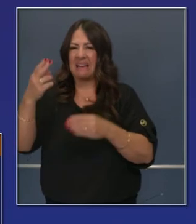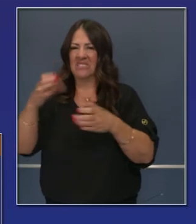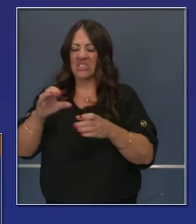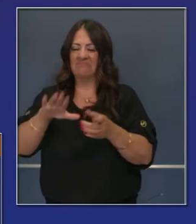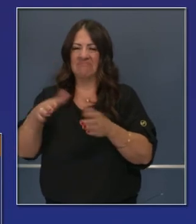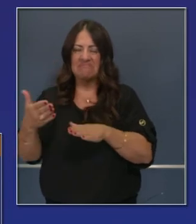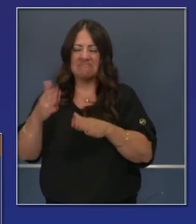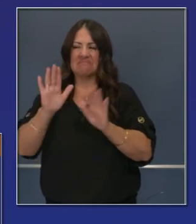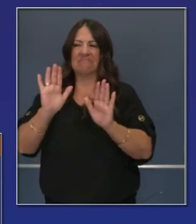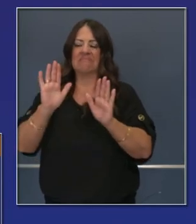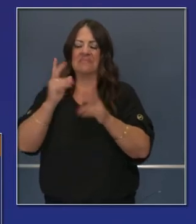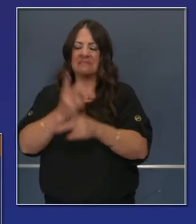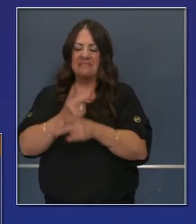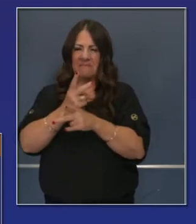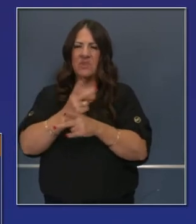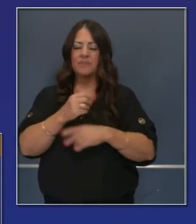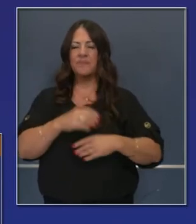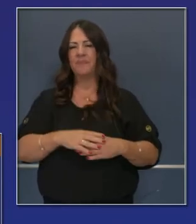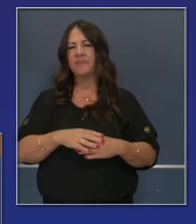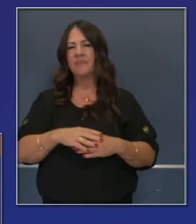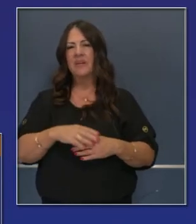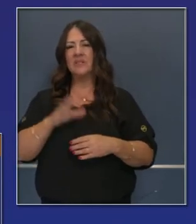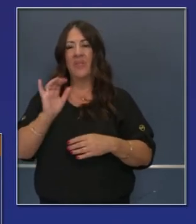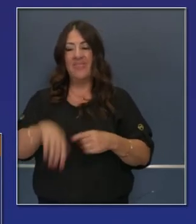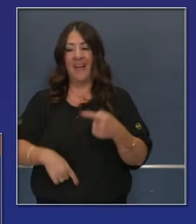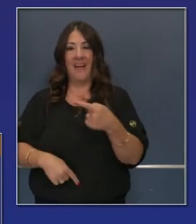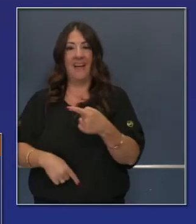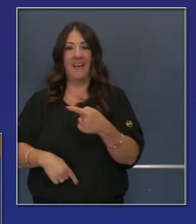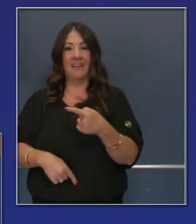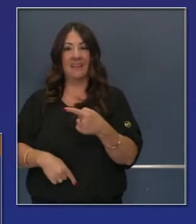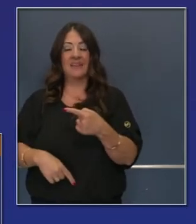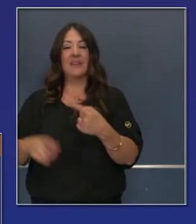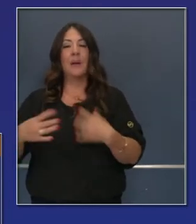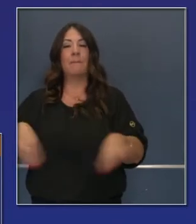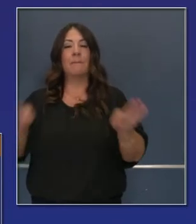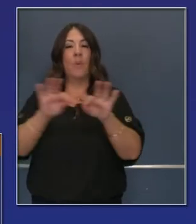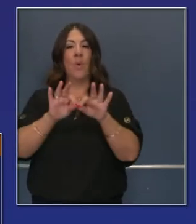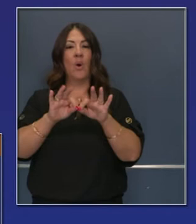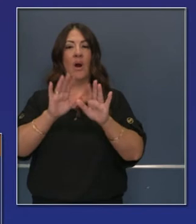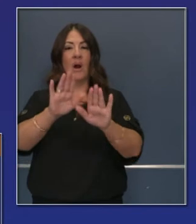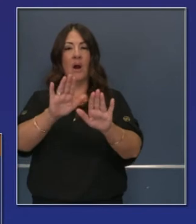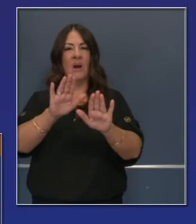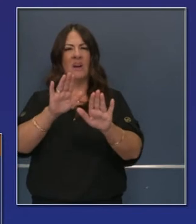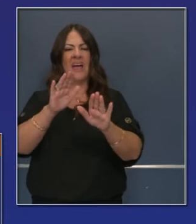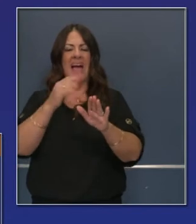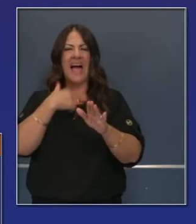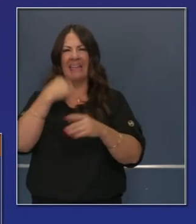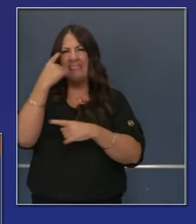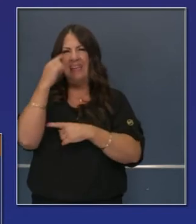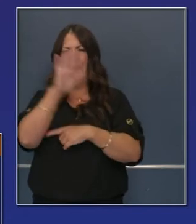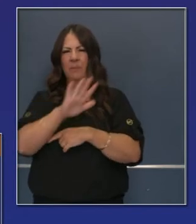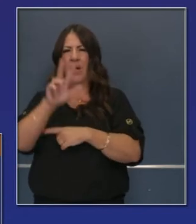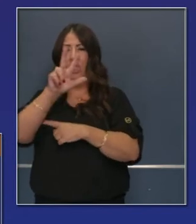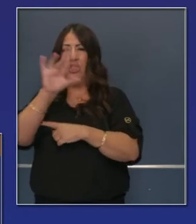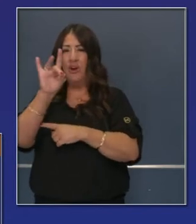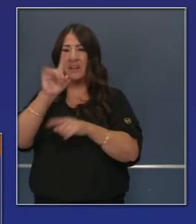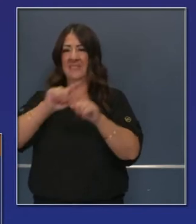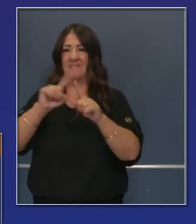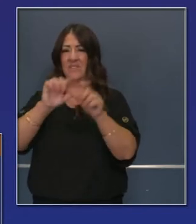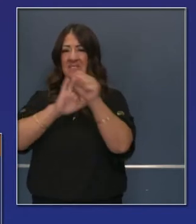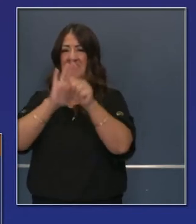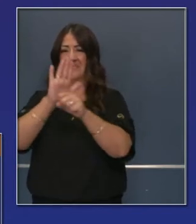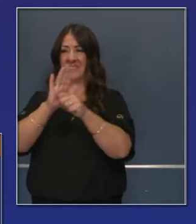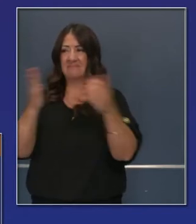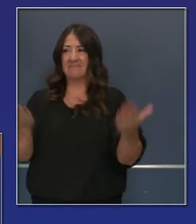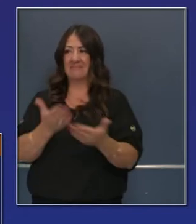peligro. Así que hay que preocuparse un poco, estar más pendientes. También el hecho de que creo que fueron cerca de